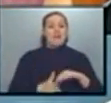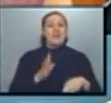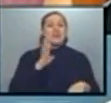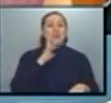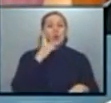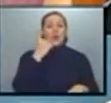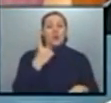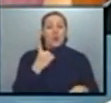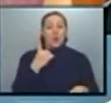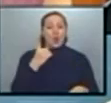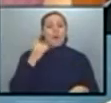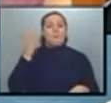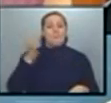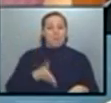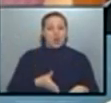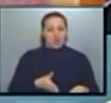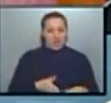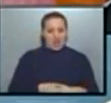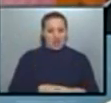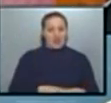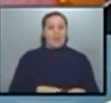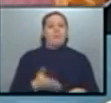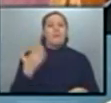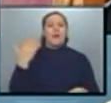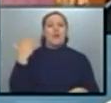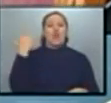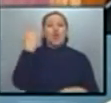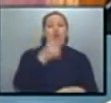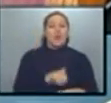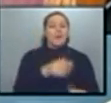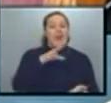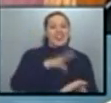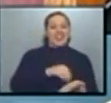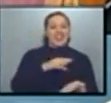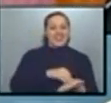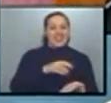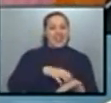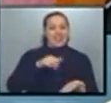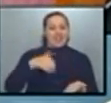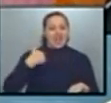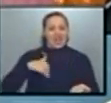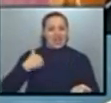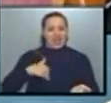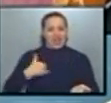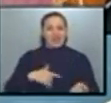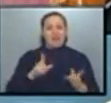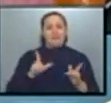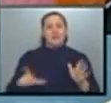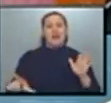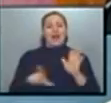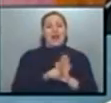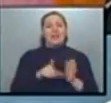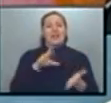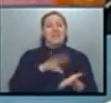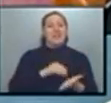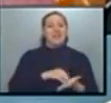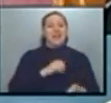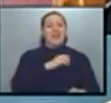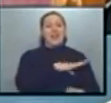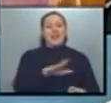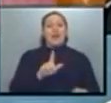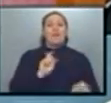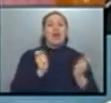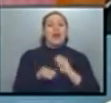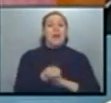de capitales extranjeros para poder adquirir tierras en la Argentina. Es esta ley de tierras rurales que se modifica